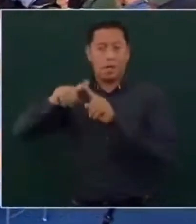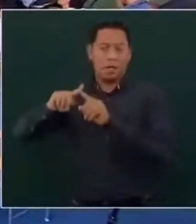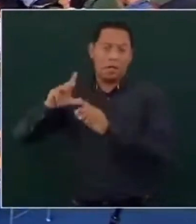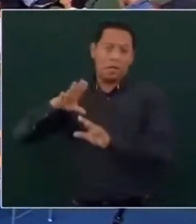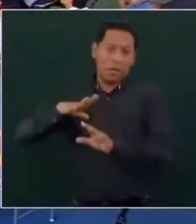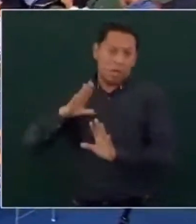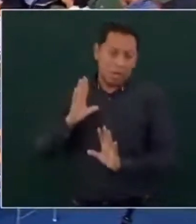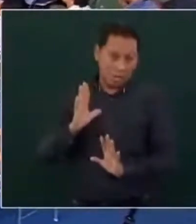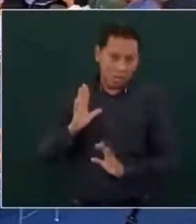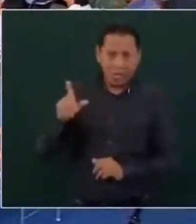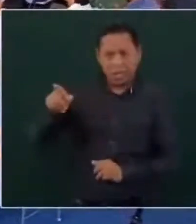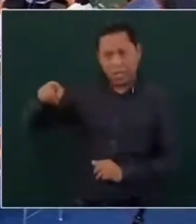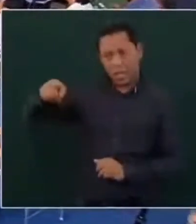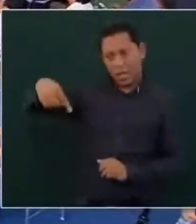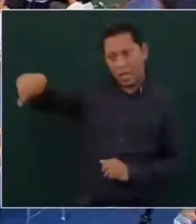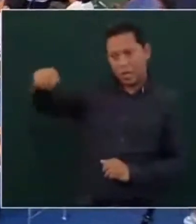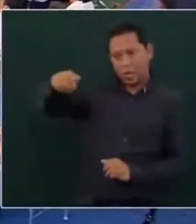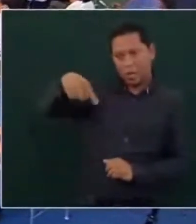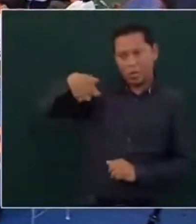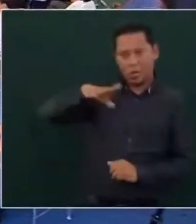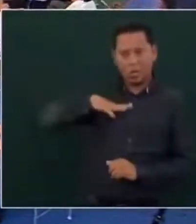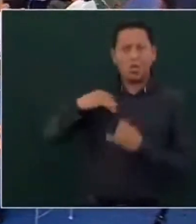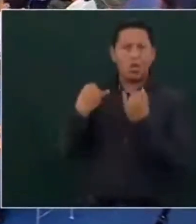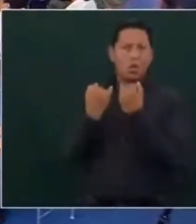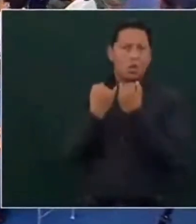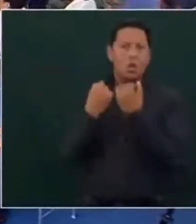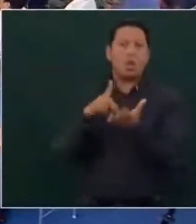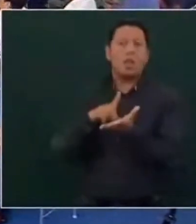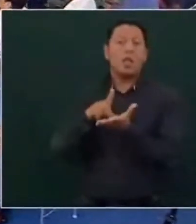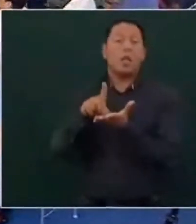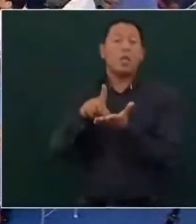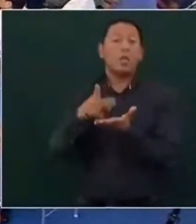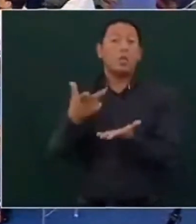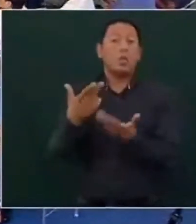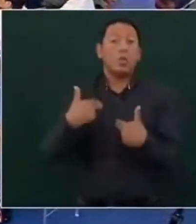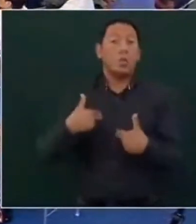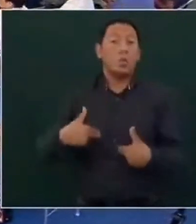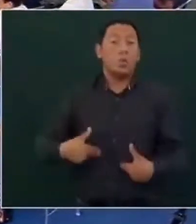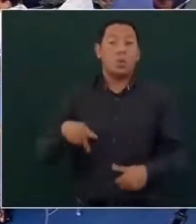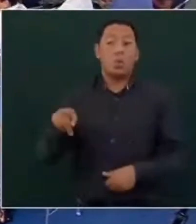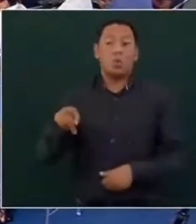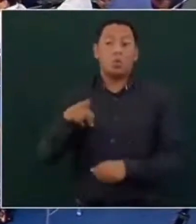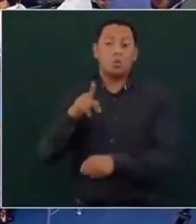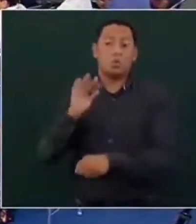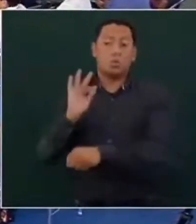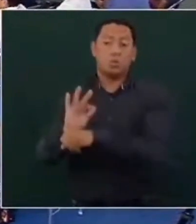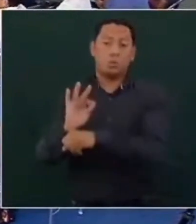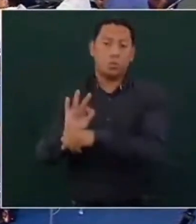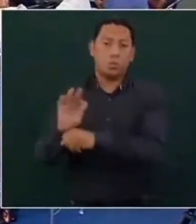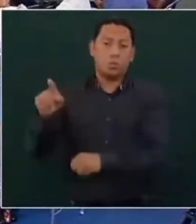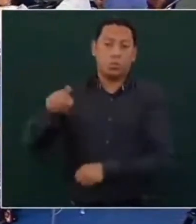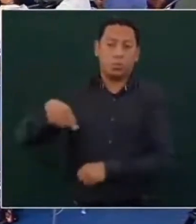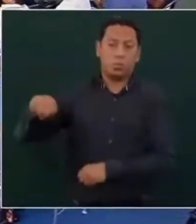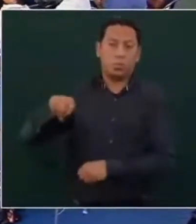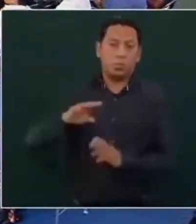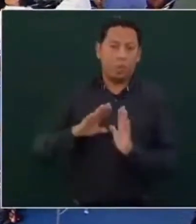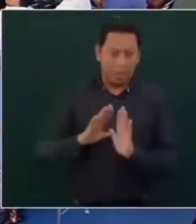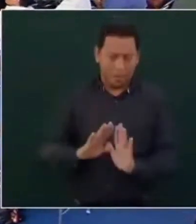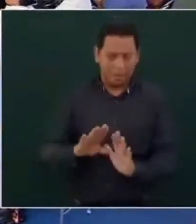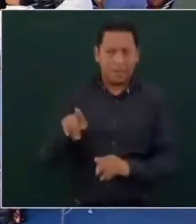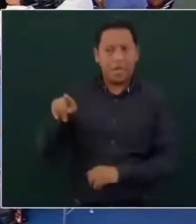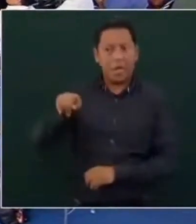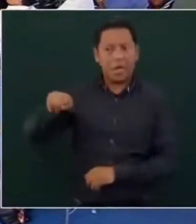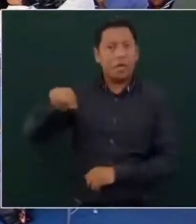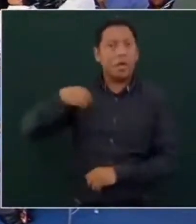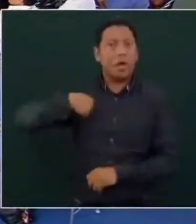organizaciones de defensa de derechos humanos que nos ven con buenos ojos.